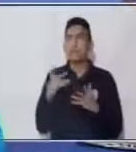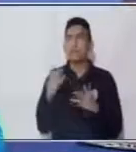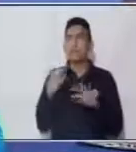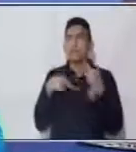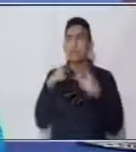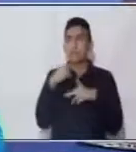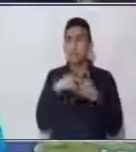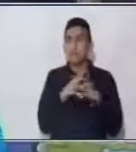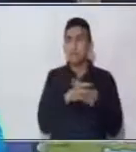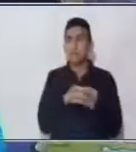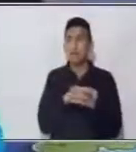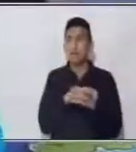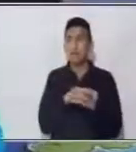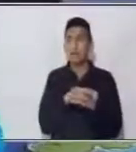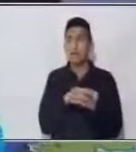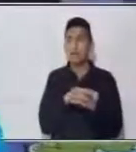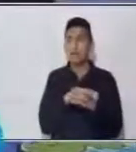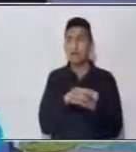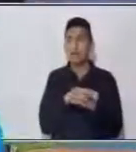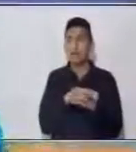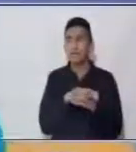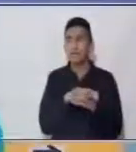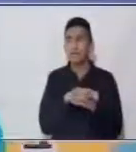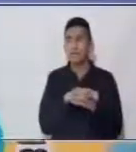retroceder Vamos a ver Una